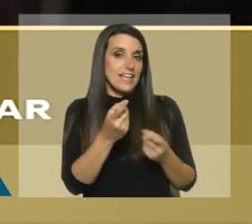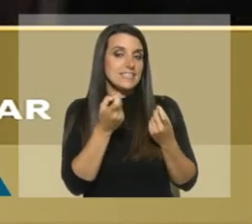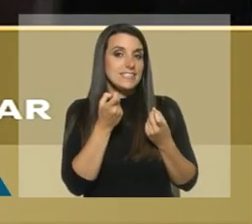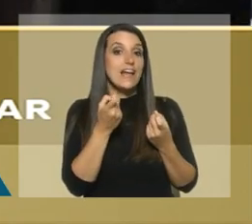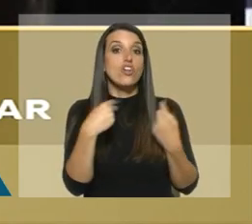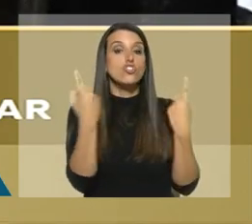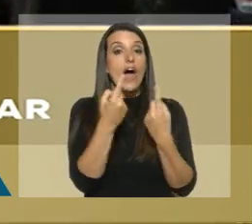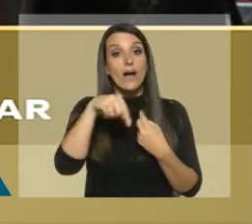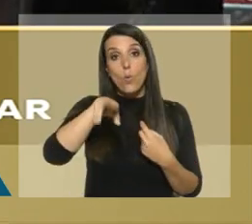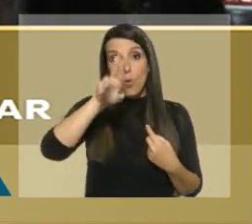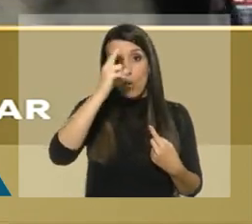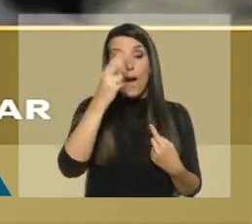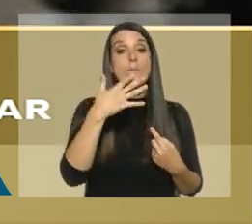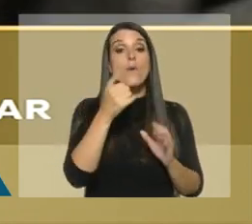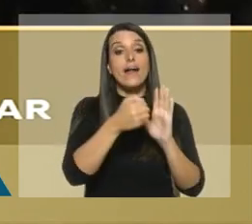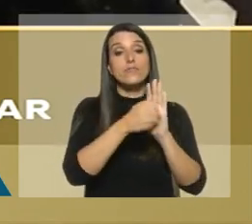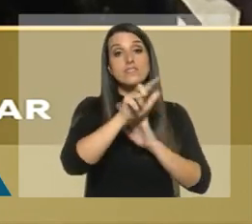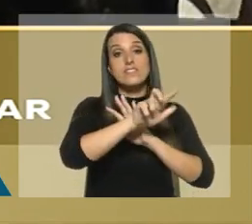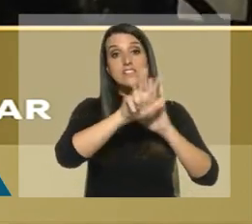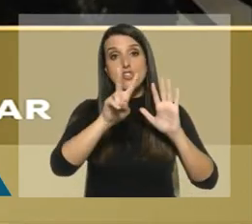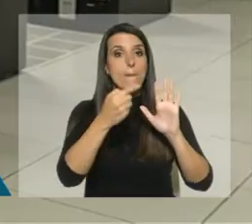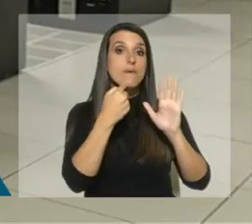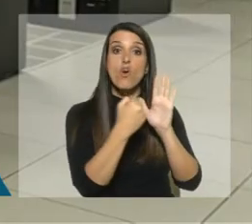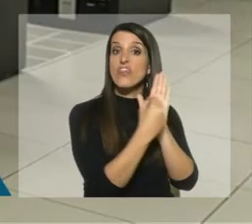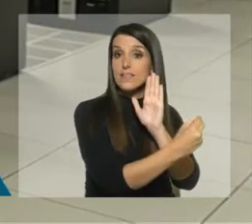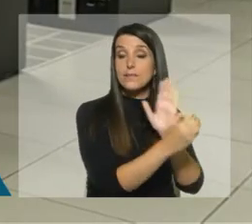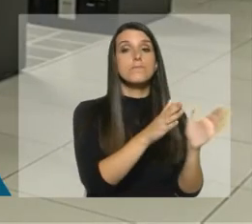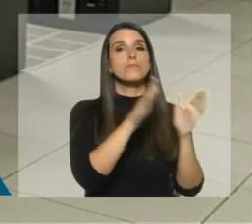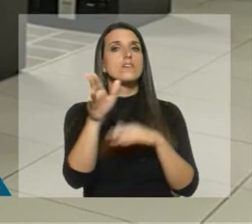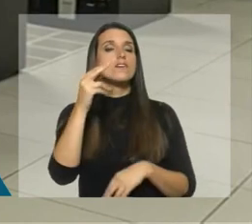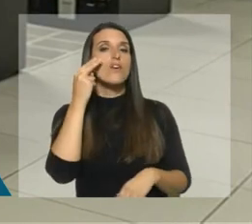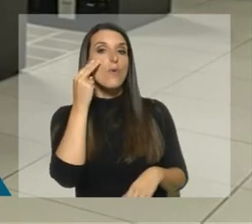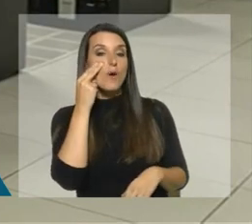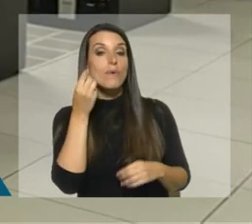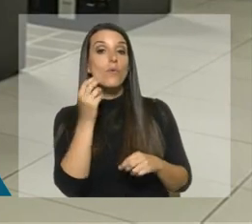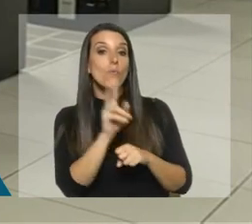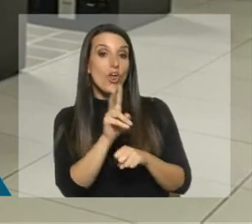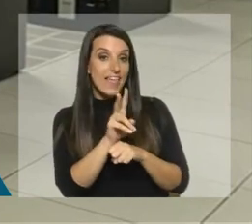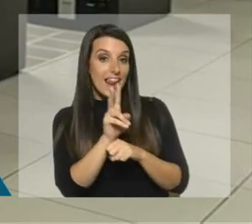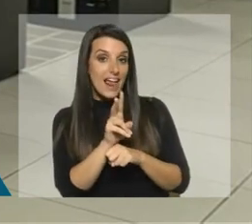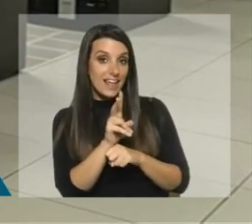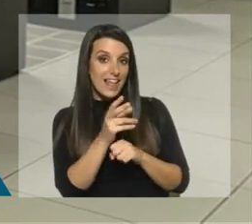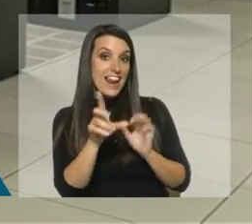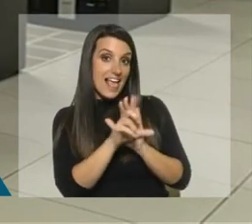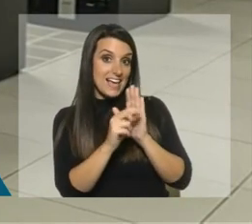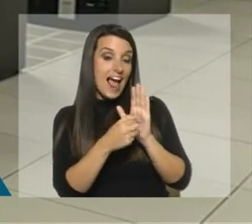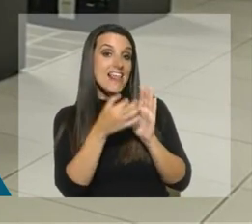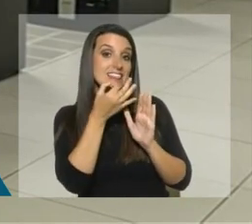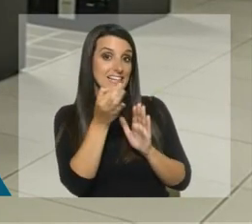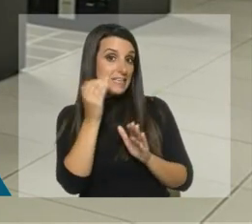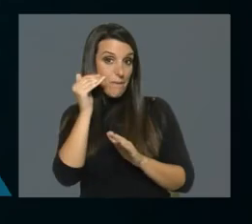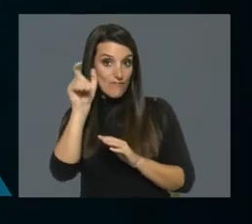tendríamos en el Uruguay ya que el artículo 72 así lo determina. El problema que tiene la protección constitucional y legal de la que habla la